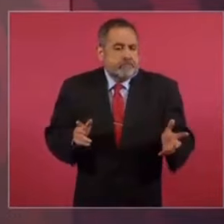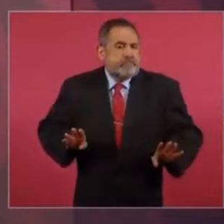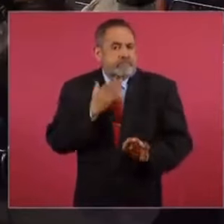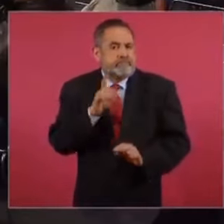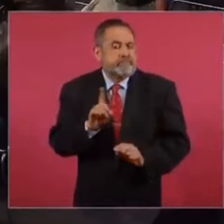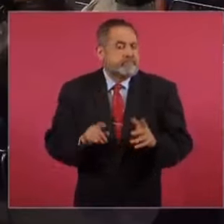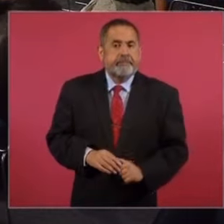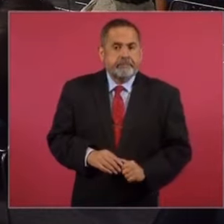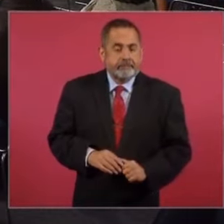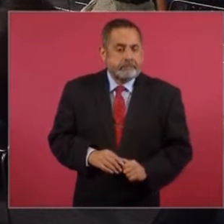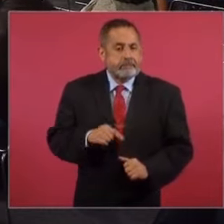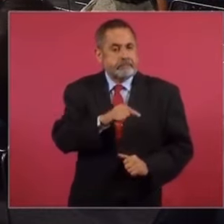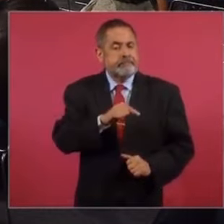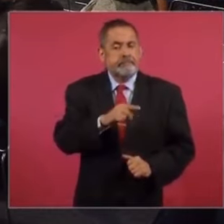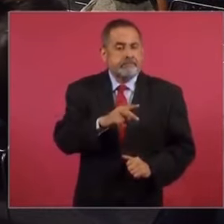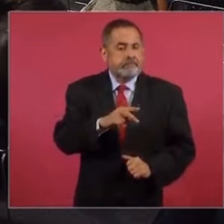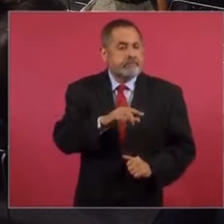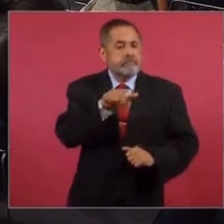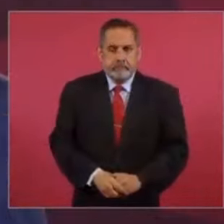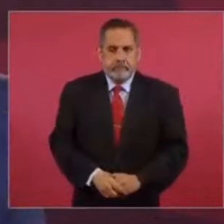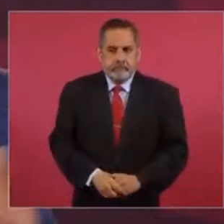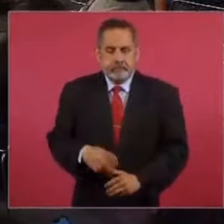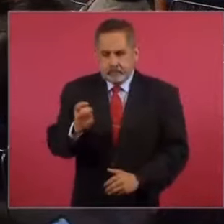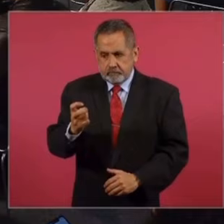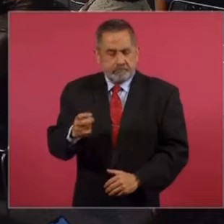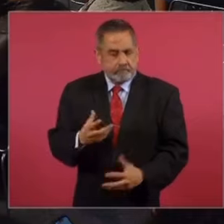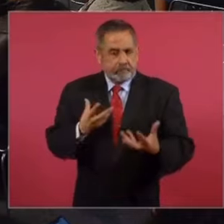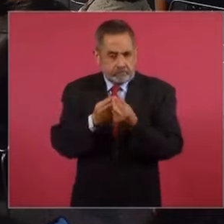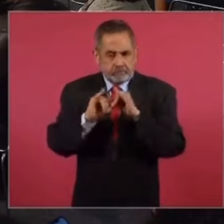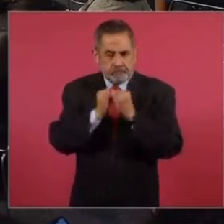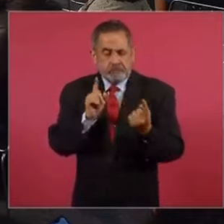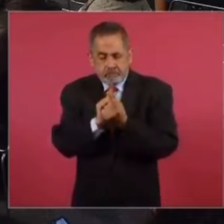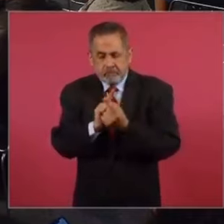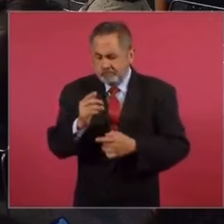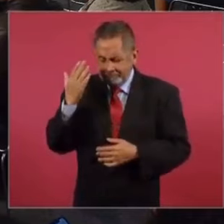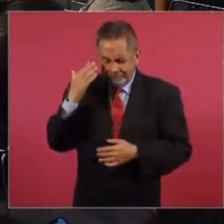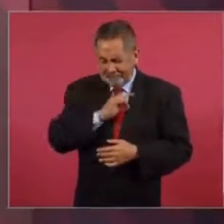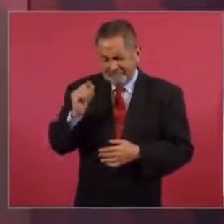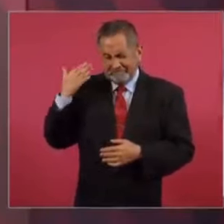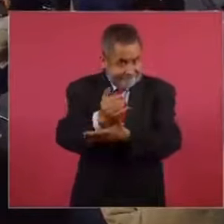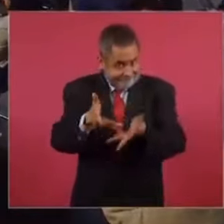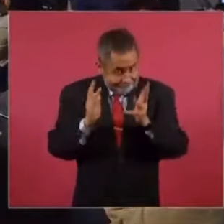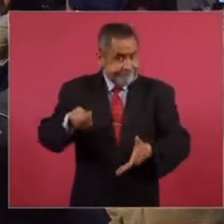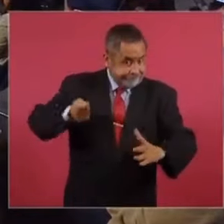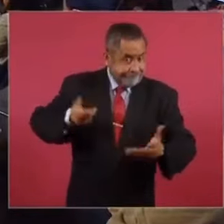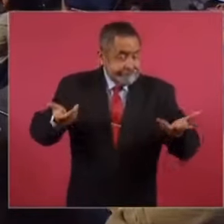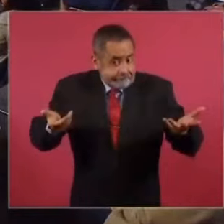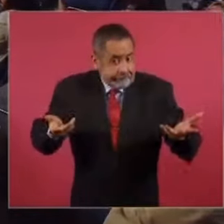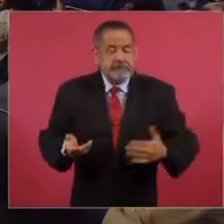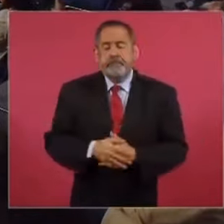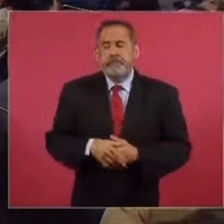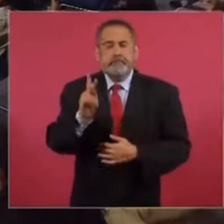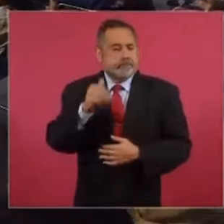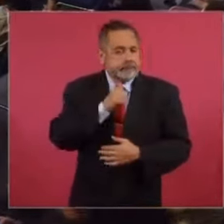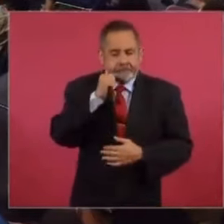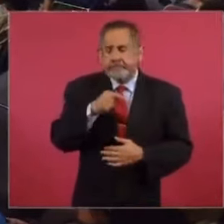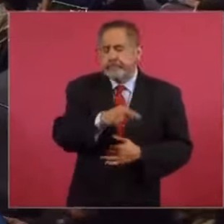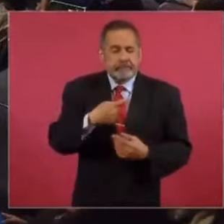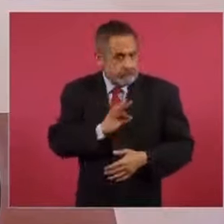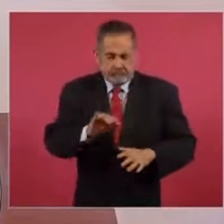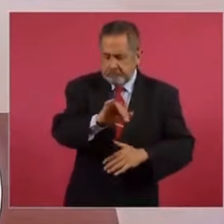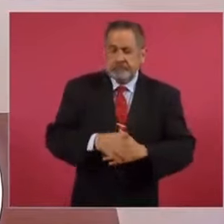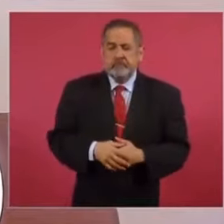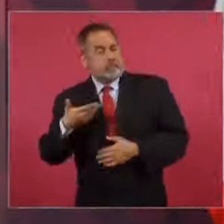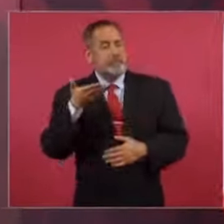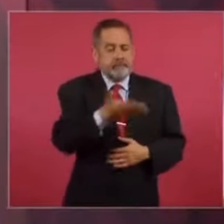es conveniente que esto se convierta en un motivo de pleito. Entonces, nos reunimos hace relativamente poco. Pero bueno, siempre hay la posibilidad de llegar a